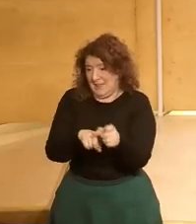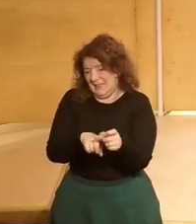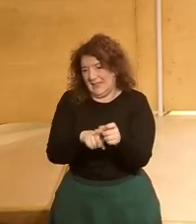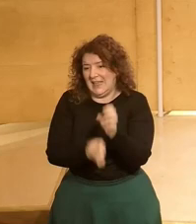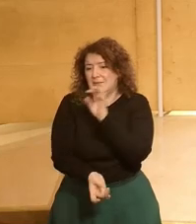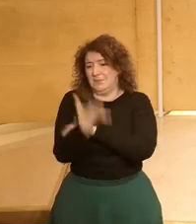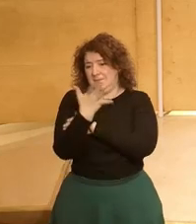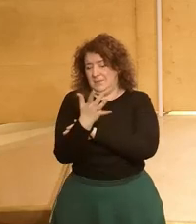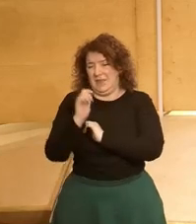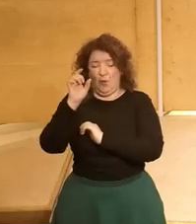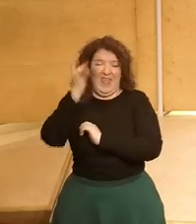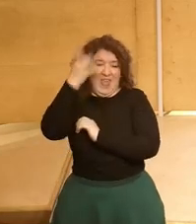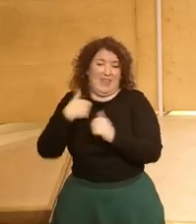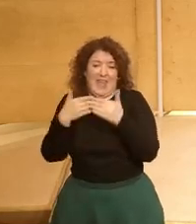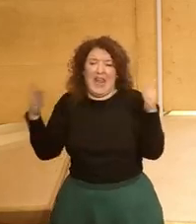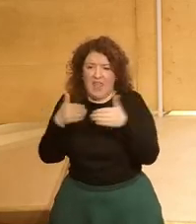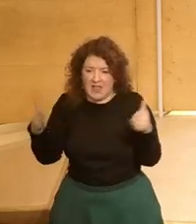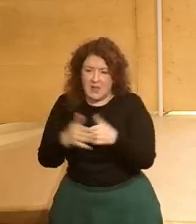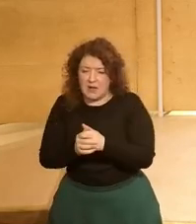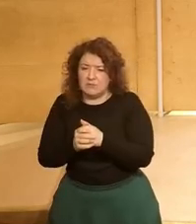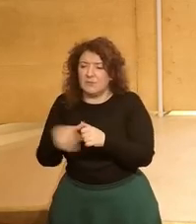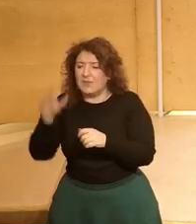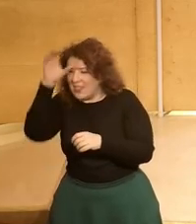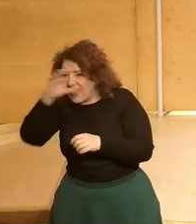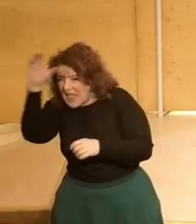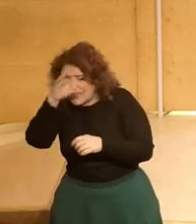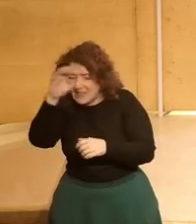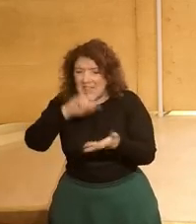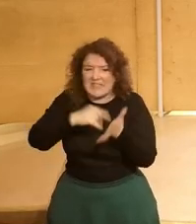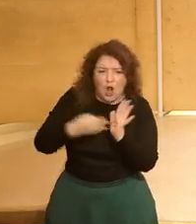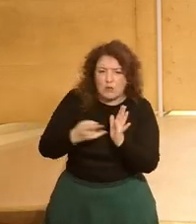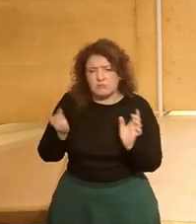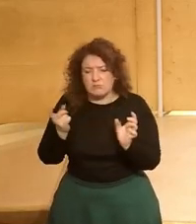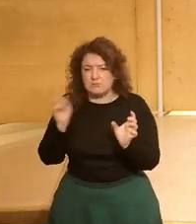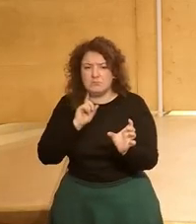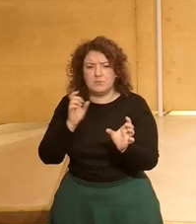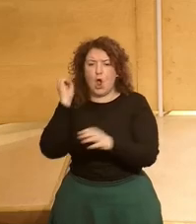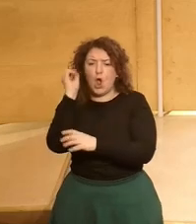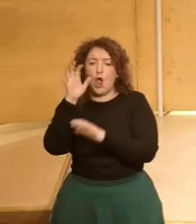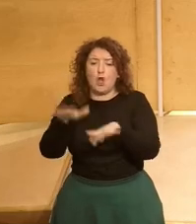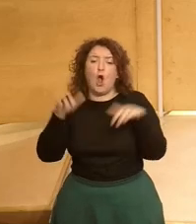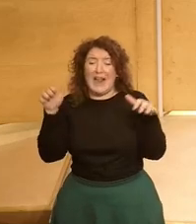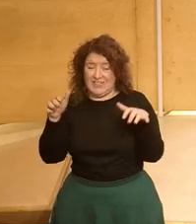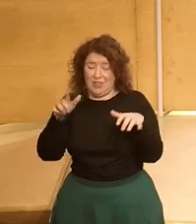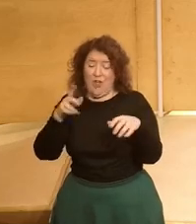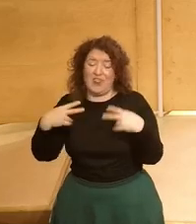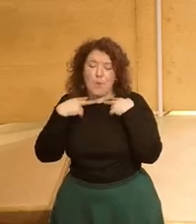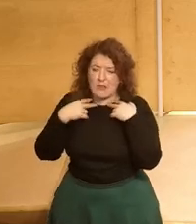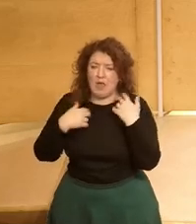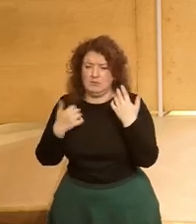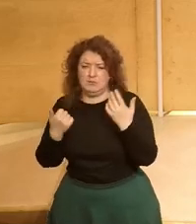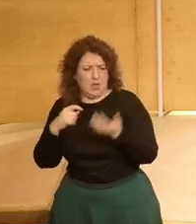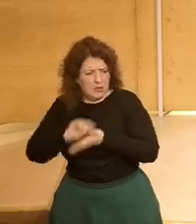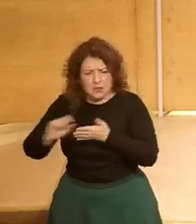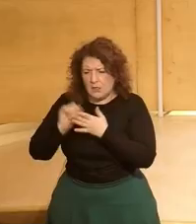en esa creación o en esa iniciativa en la que un conjunto de científicos y tecnólogos pues nos presentamos ahí en el congreso con mucho trabajo la verdad